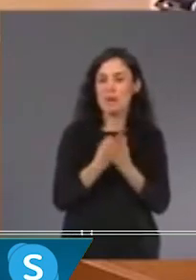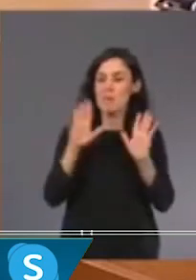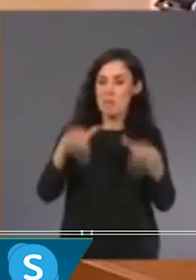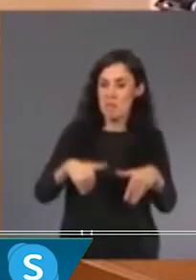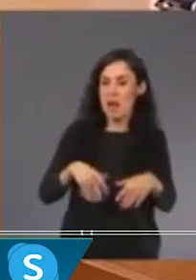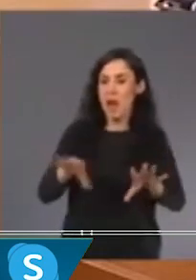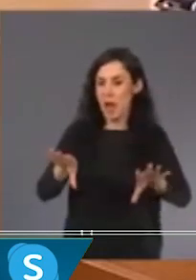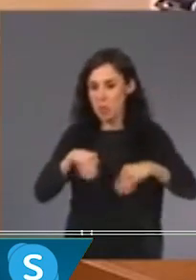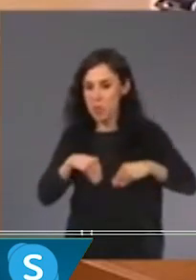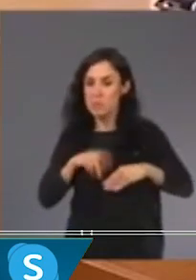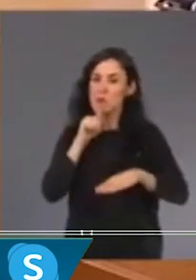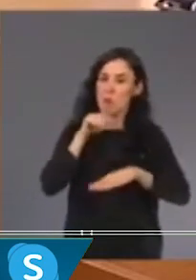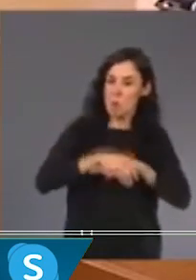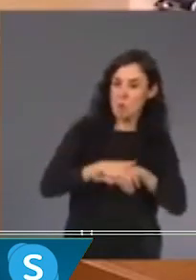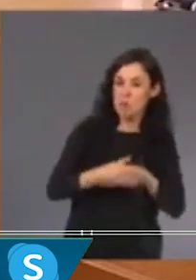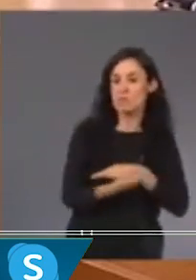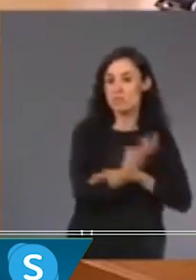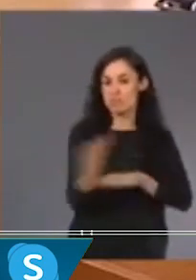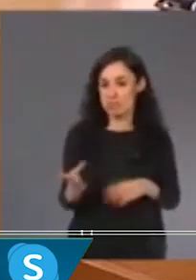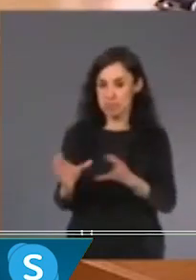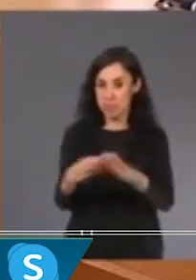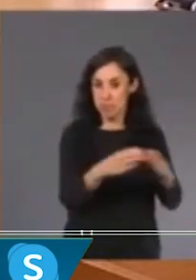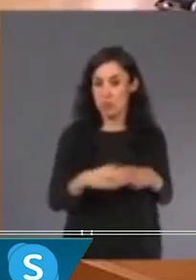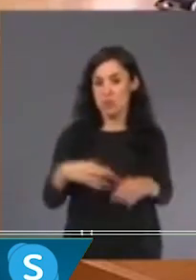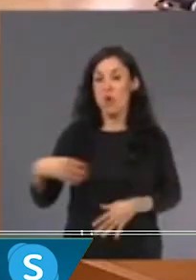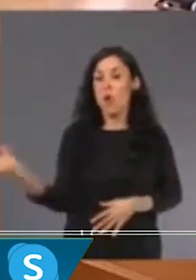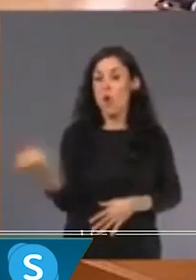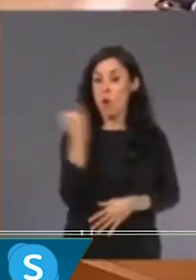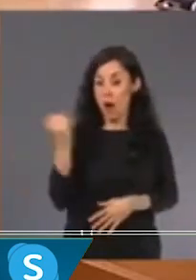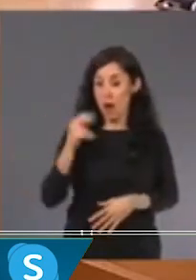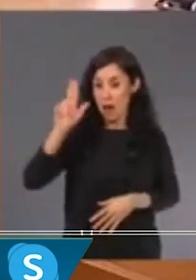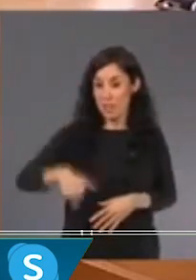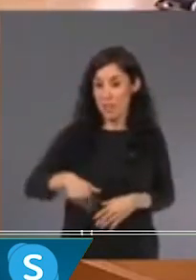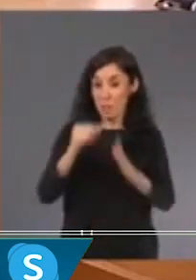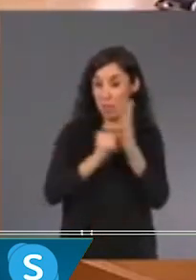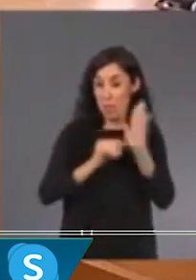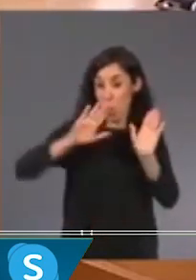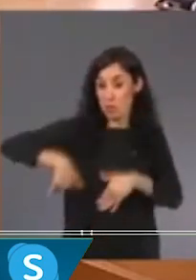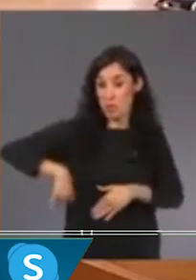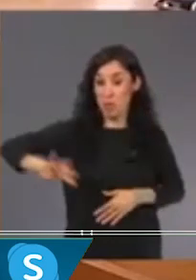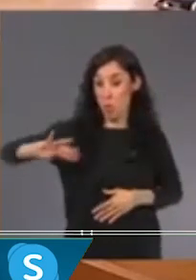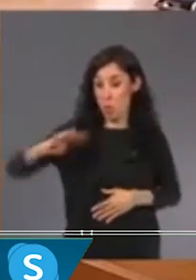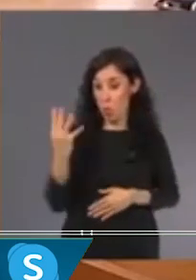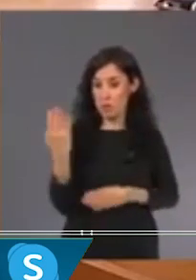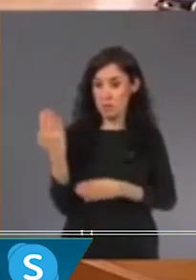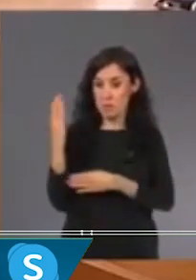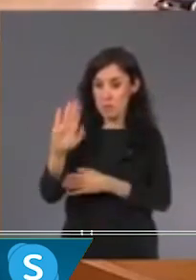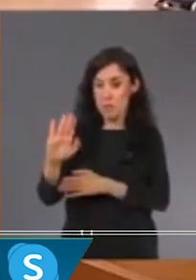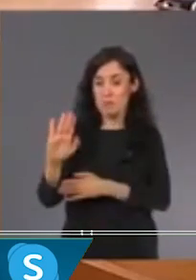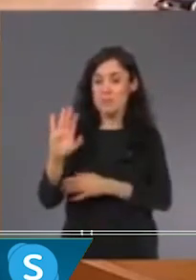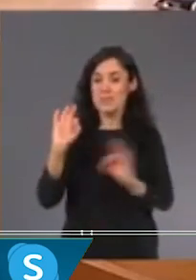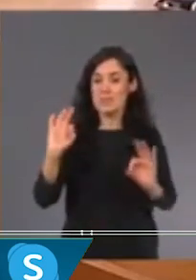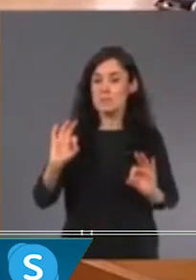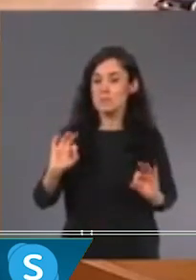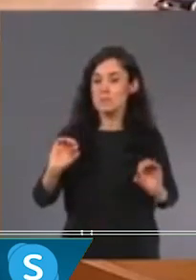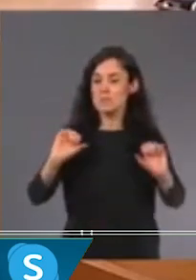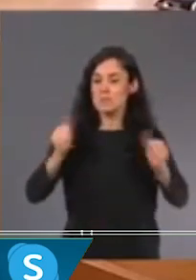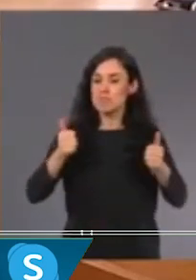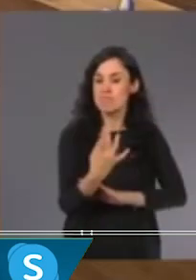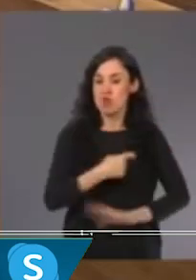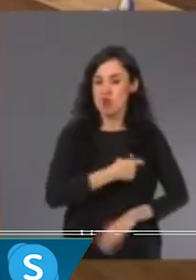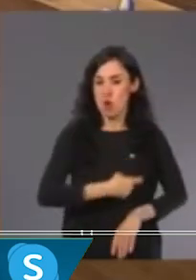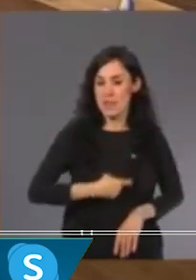17, en municipios como Lesuseres o como Azzaneta o como Vistabella, porque uno de los 29